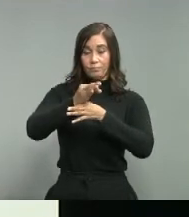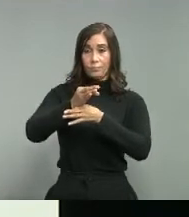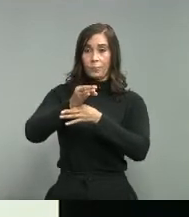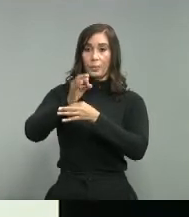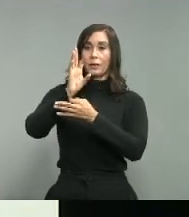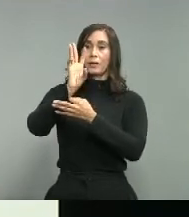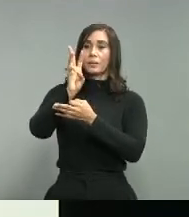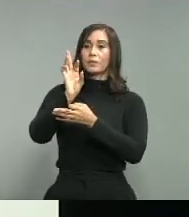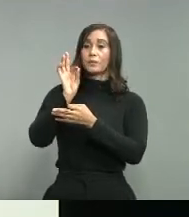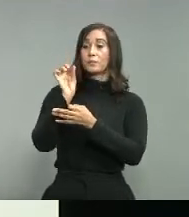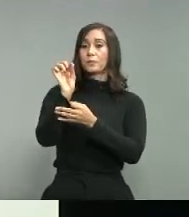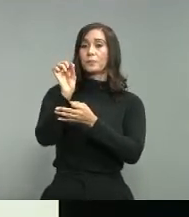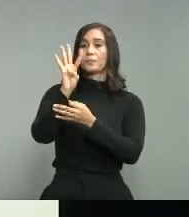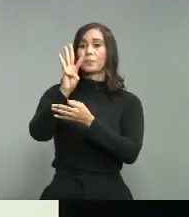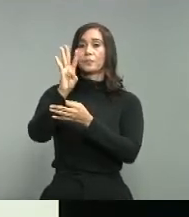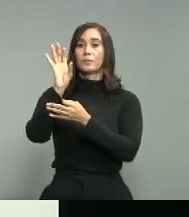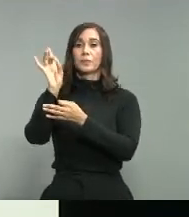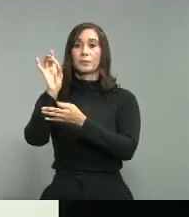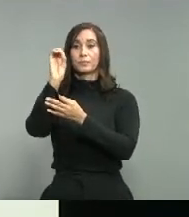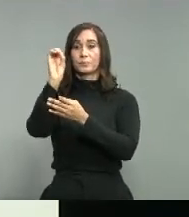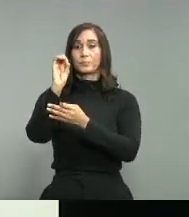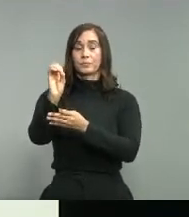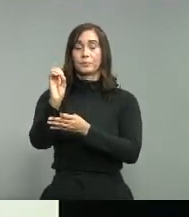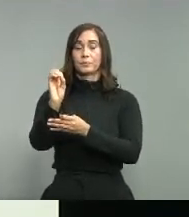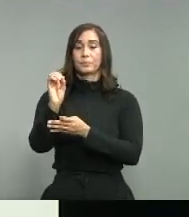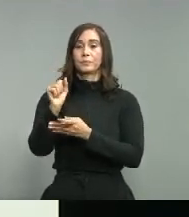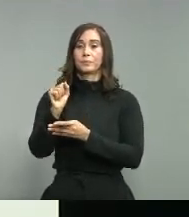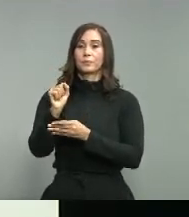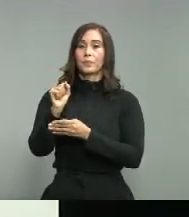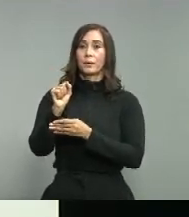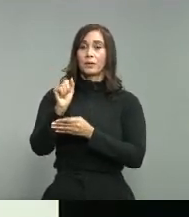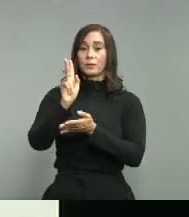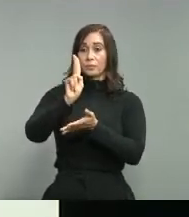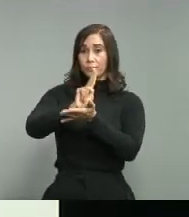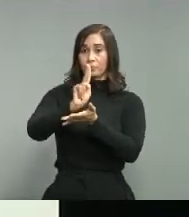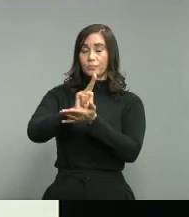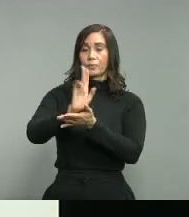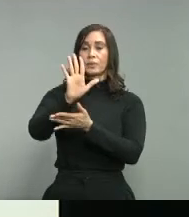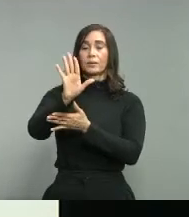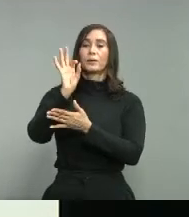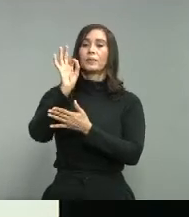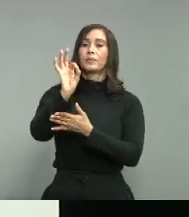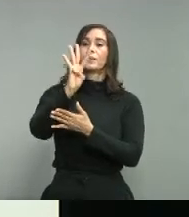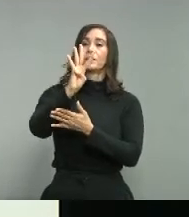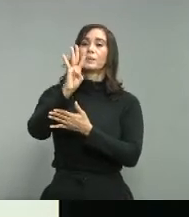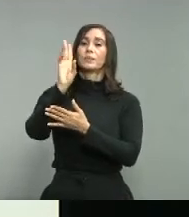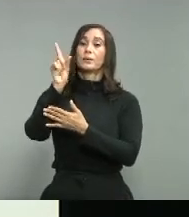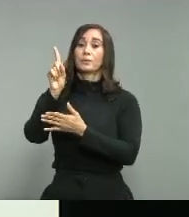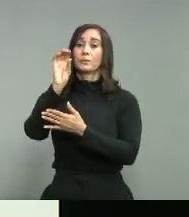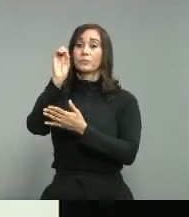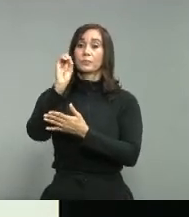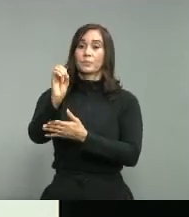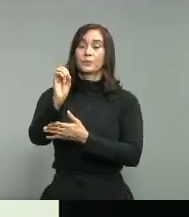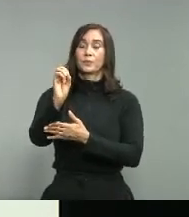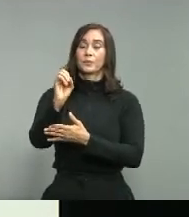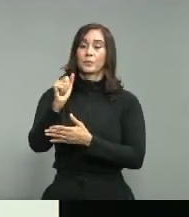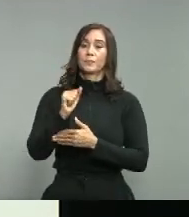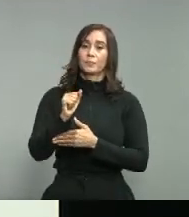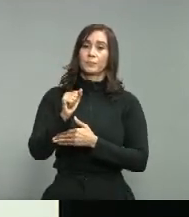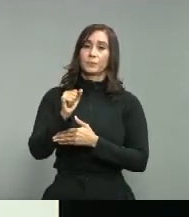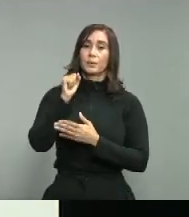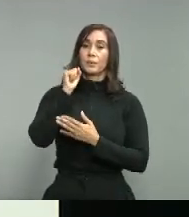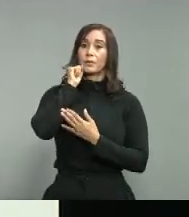6.48% La Vega 5.41%